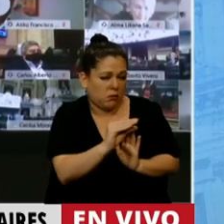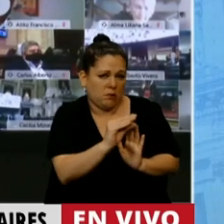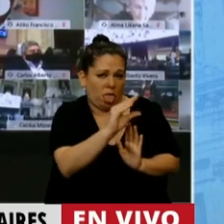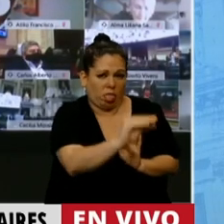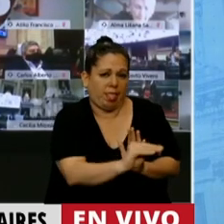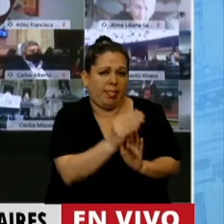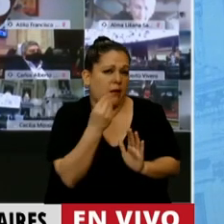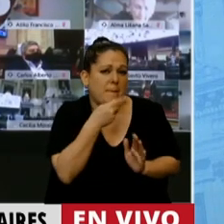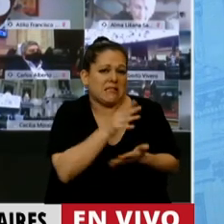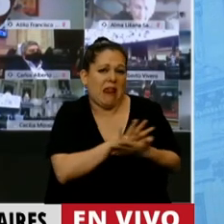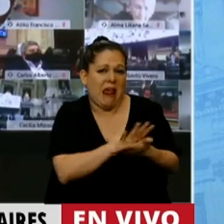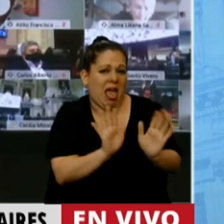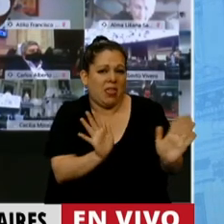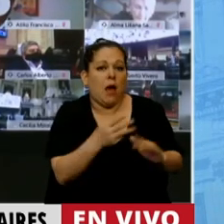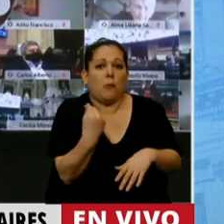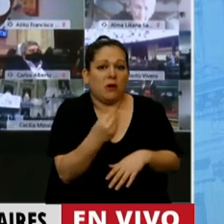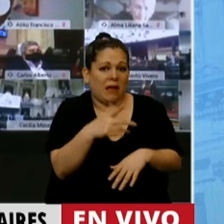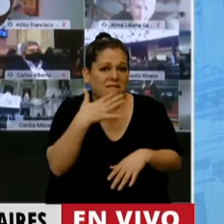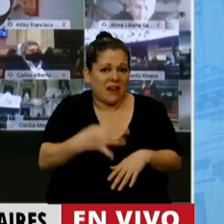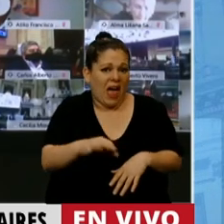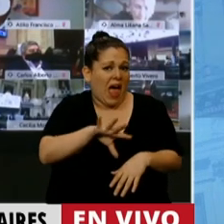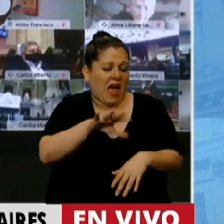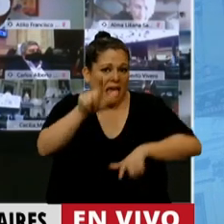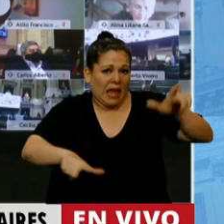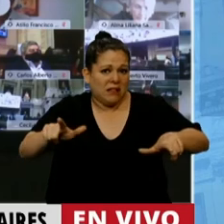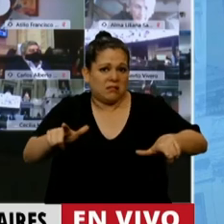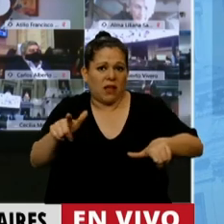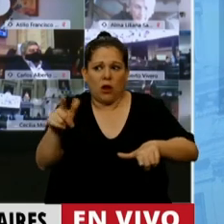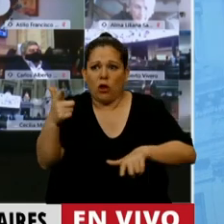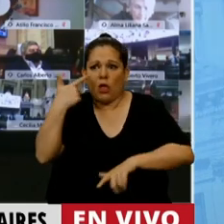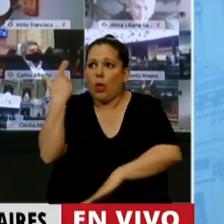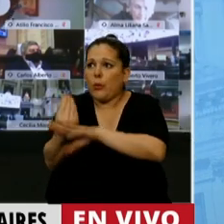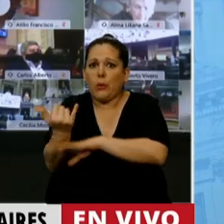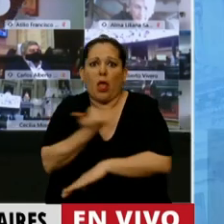Lo único que pasa es que la gente no tiene donde vivir. Entonces, ¿de qué estamos hablando?